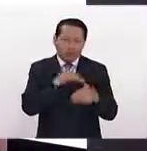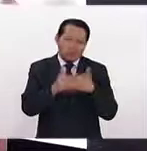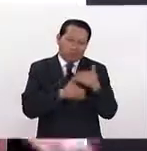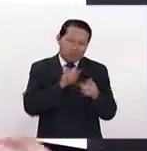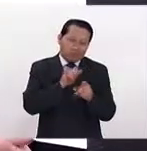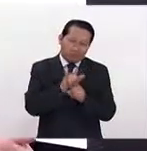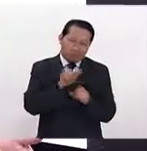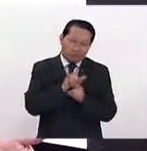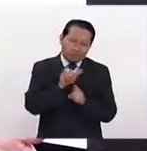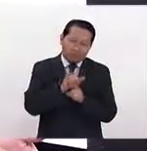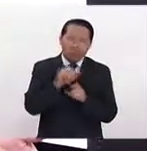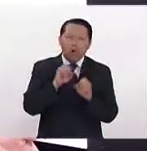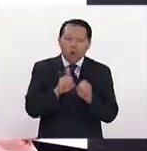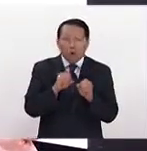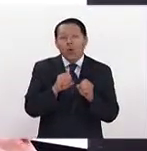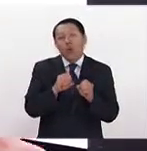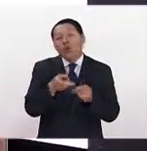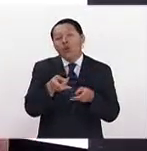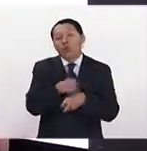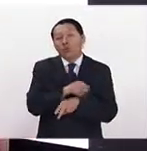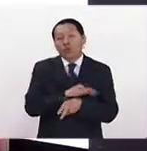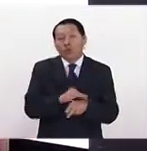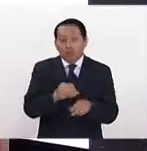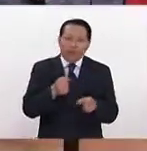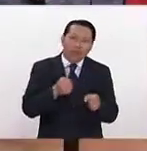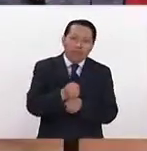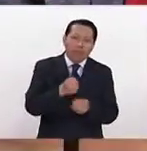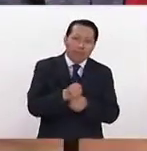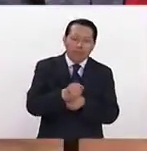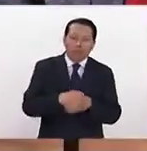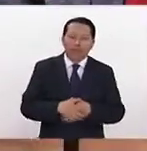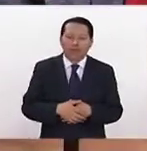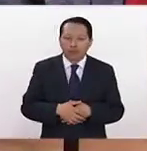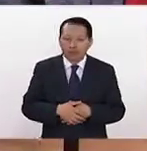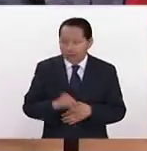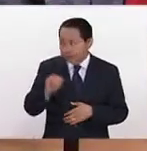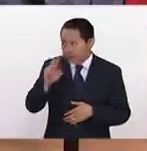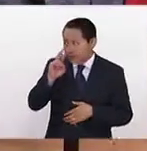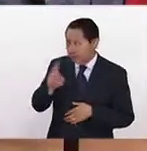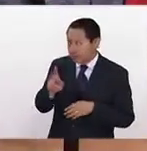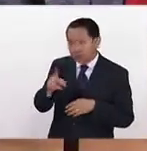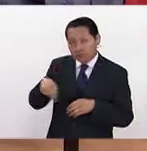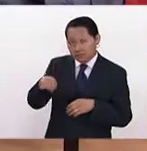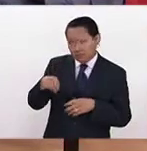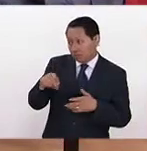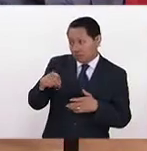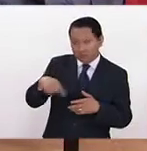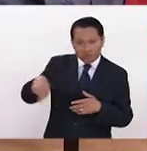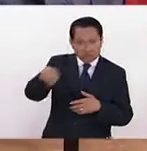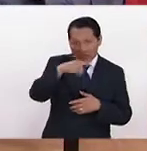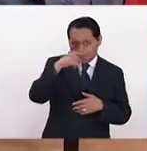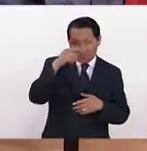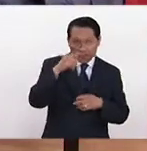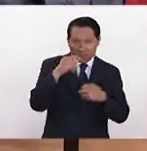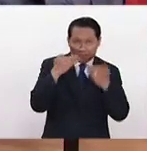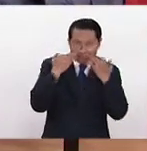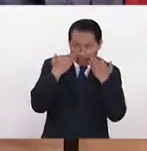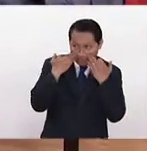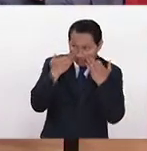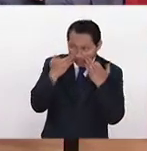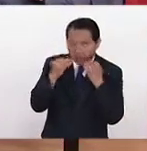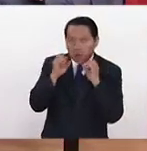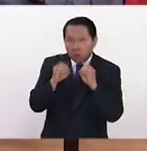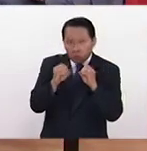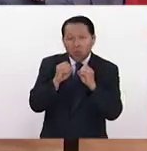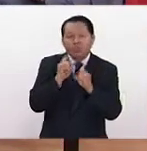o te vuelves agresor. No, y además, ¿sabes qué? Que eso se ve. Mira, yo no sé si ustedes lo han visto o les ha